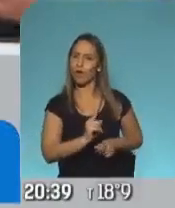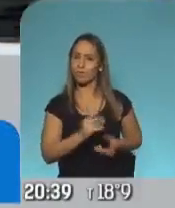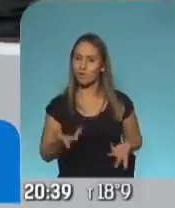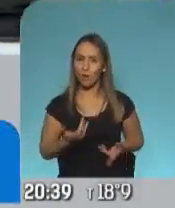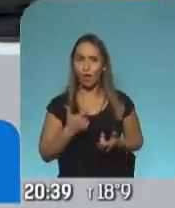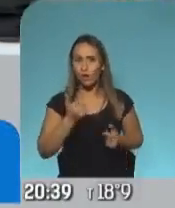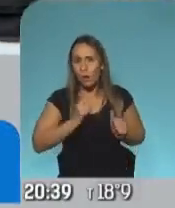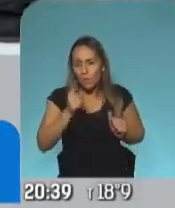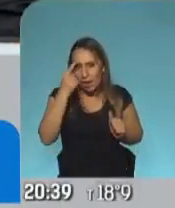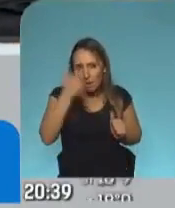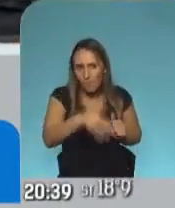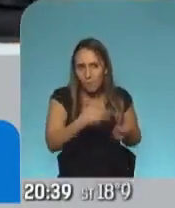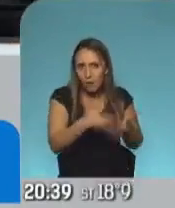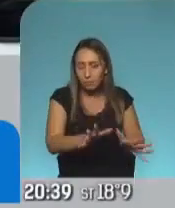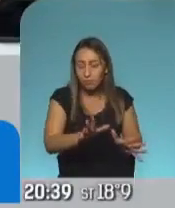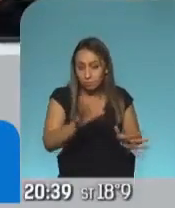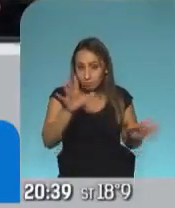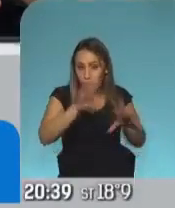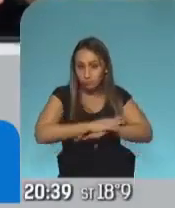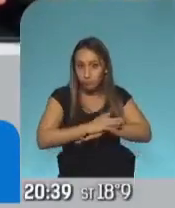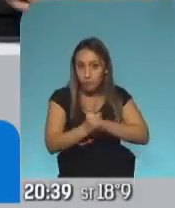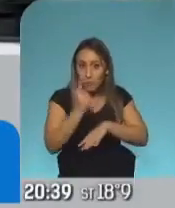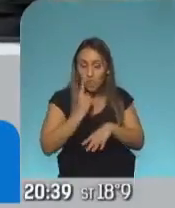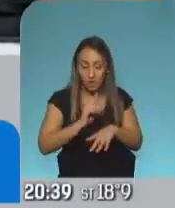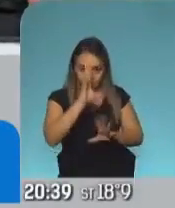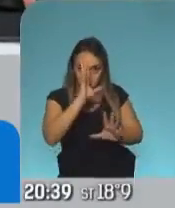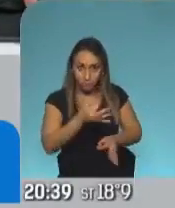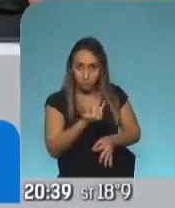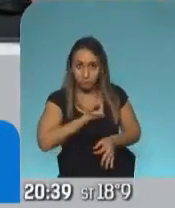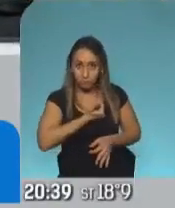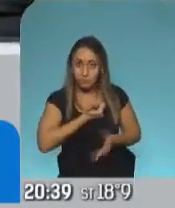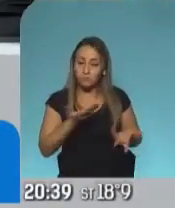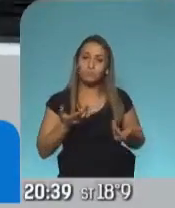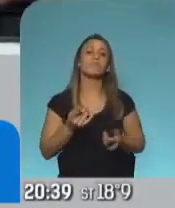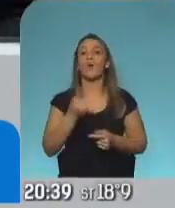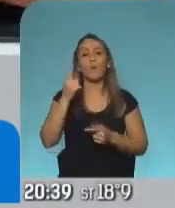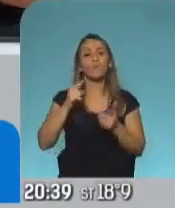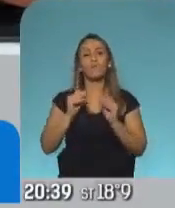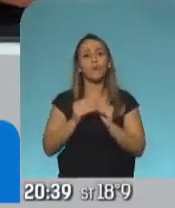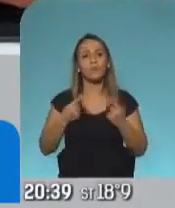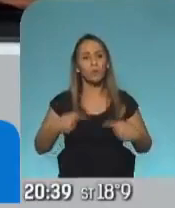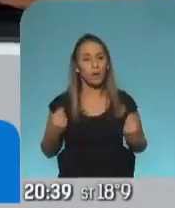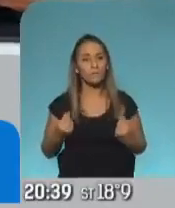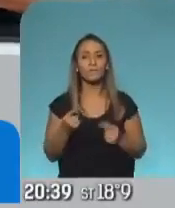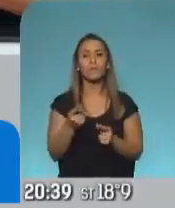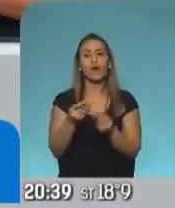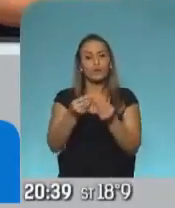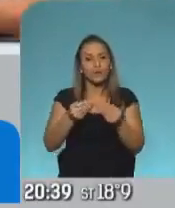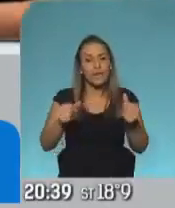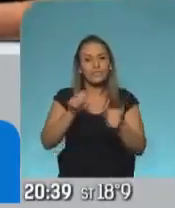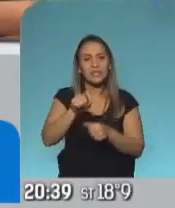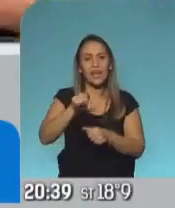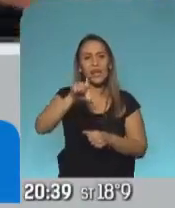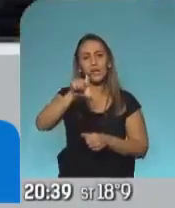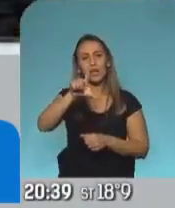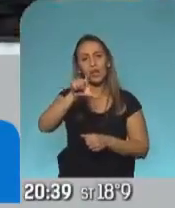desenlace, se enteró el mismo día. Uno de los puntos es del tema del uso de la cloroquina, algo que es un tratamiento que está en